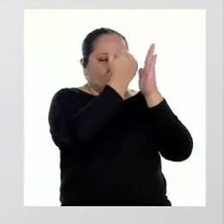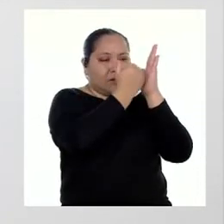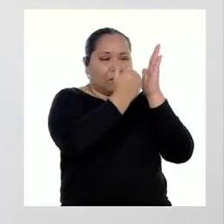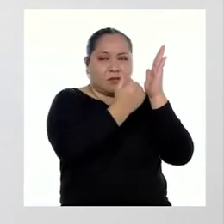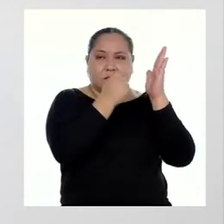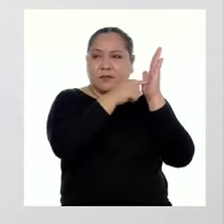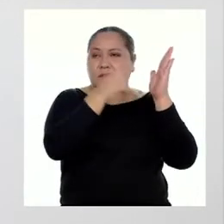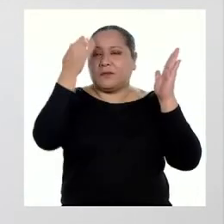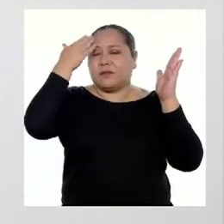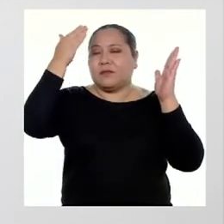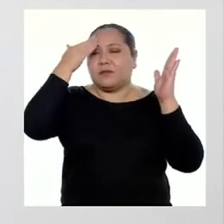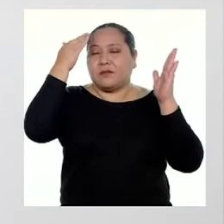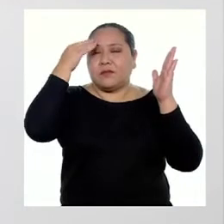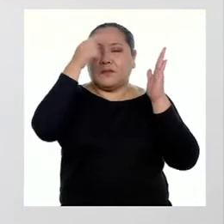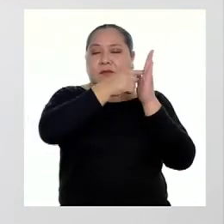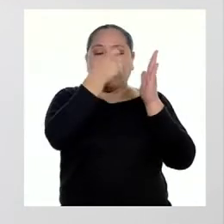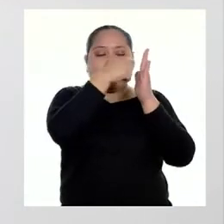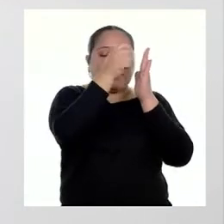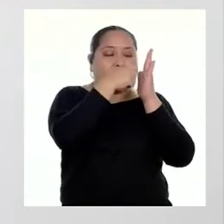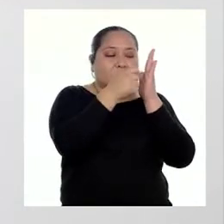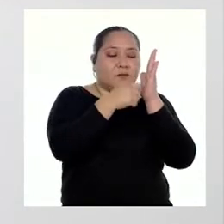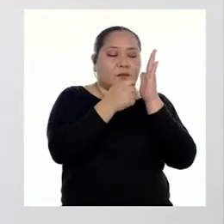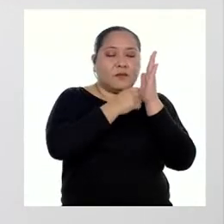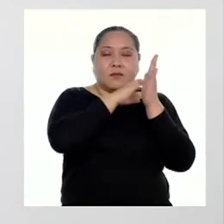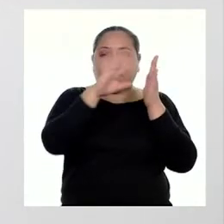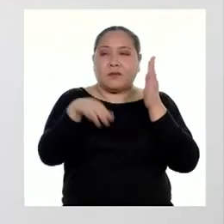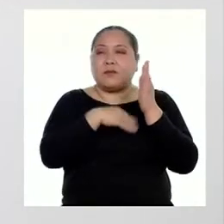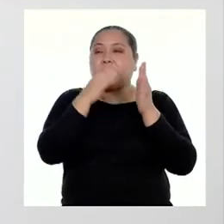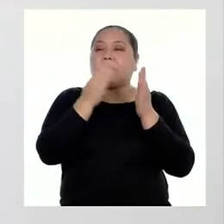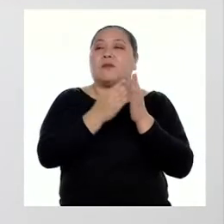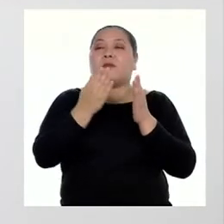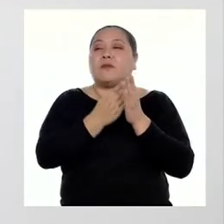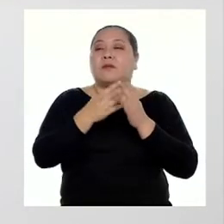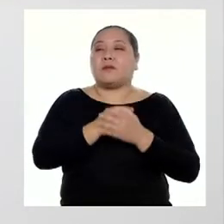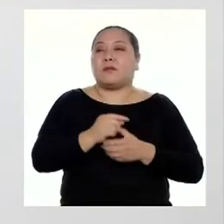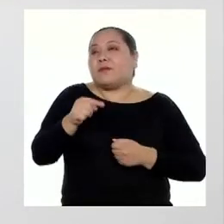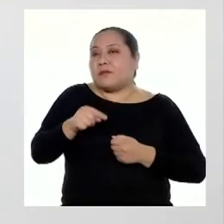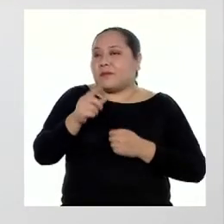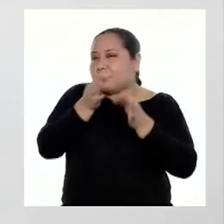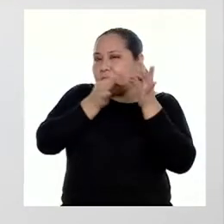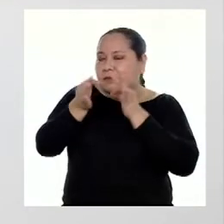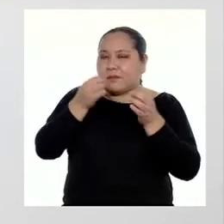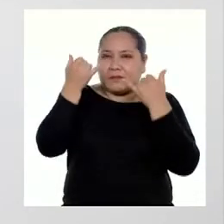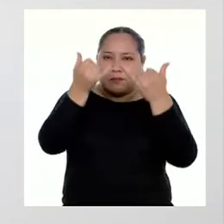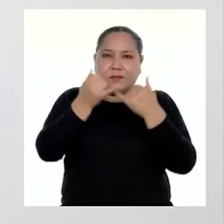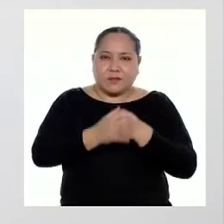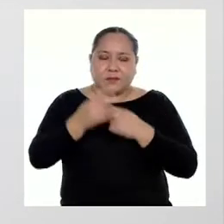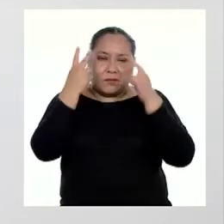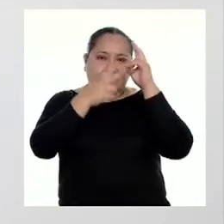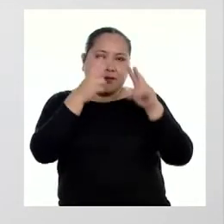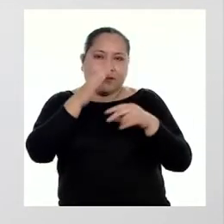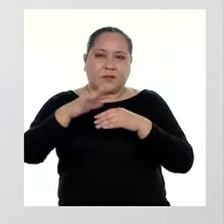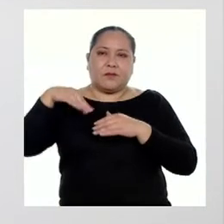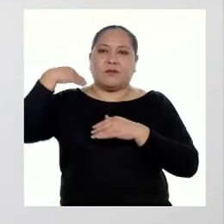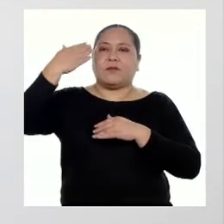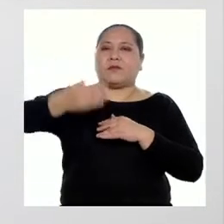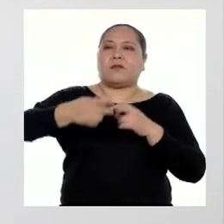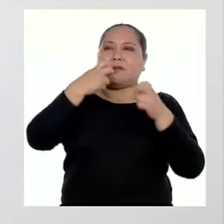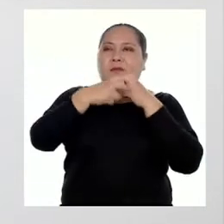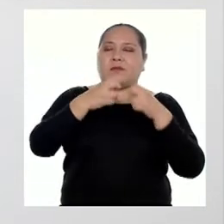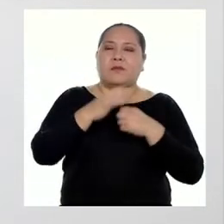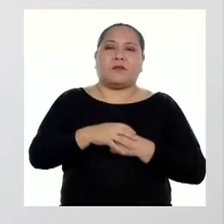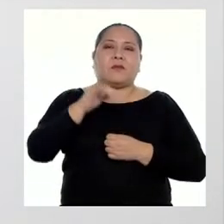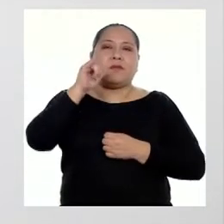para saber si hemos cumplido con todos en nuestra explicación. Por ahora, vayamos con el siguiente caso.